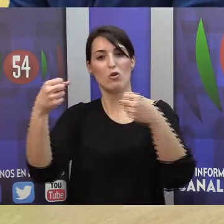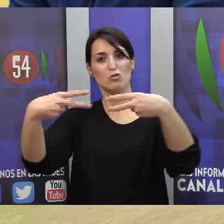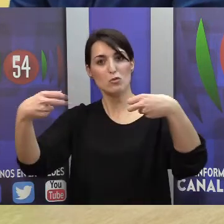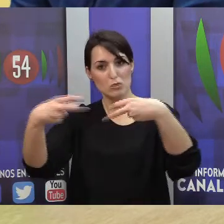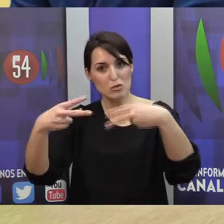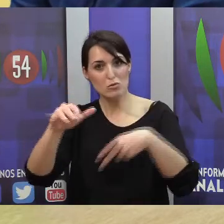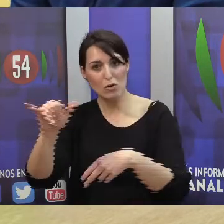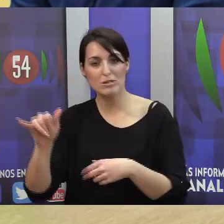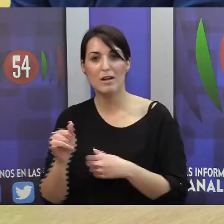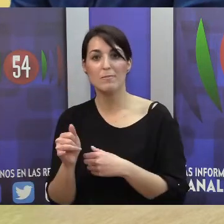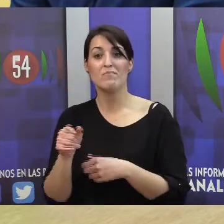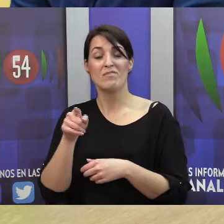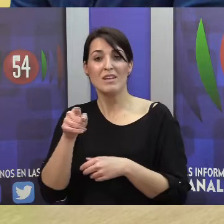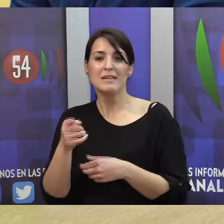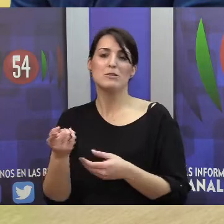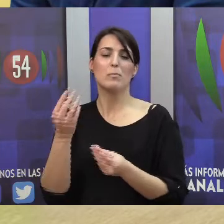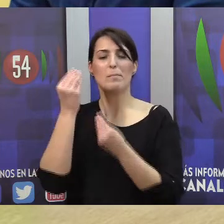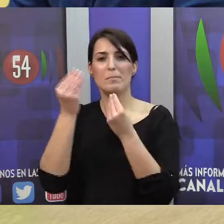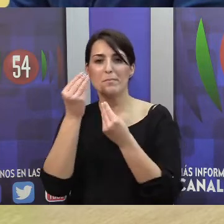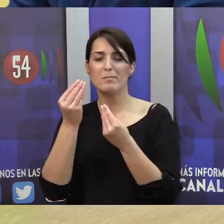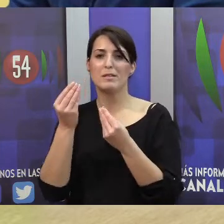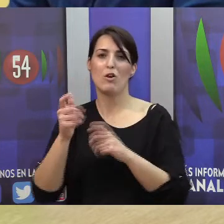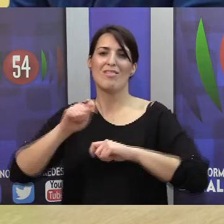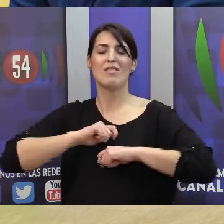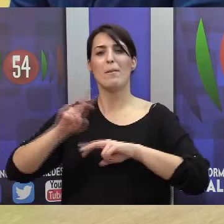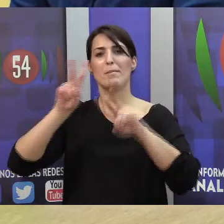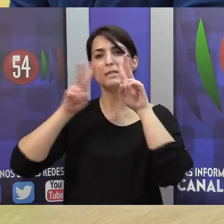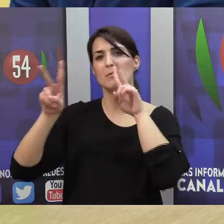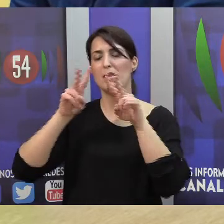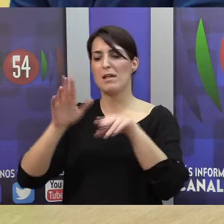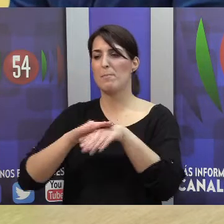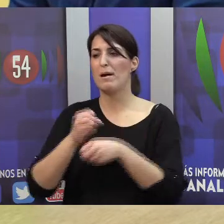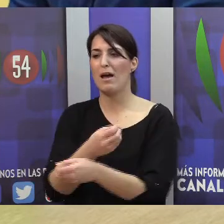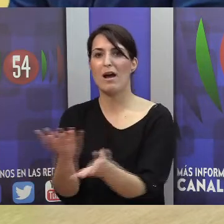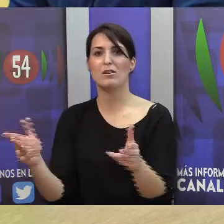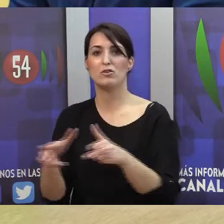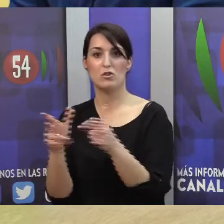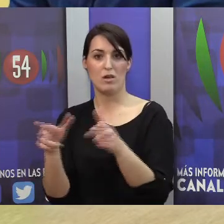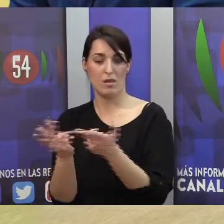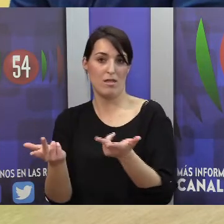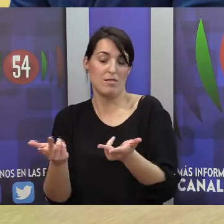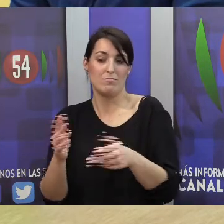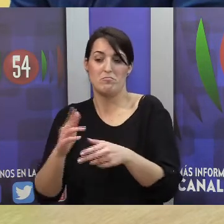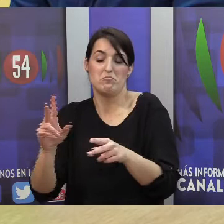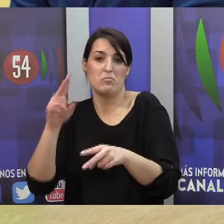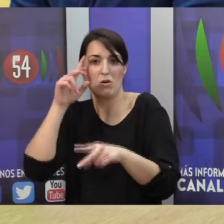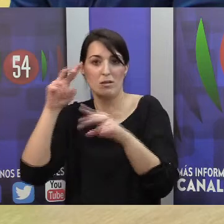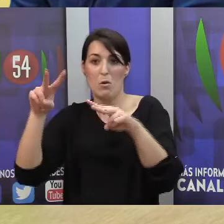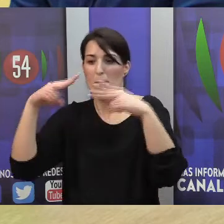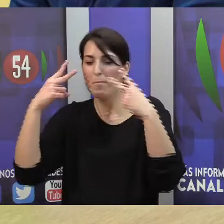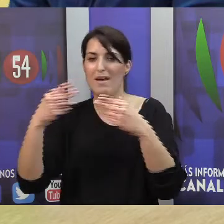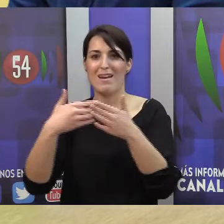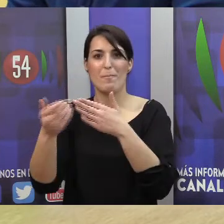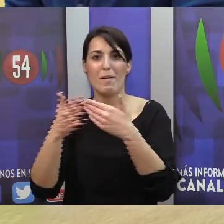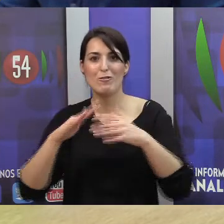diciendo, y es lo que nos ha hecho un poco más visibles, pues de cara a la sociedad, el hecho de salir y que se nos vea moviendo las manos e